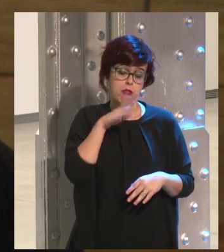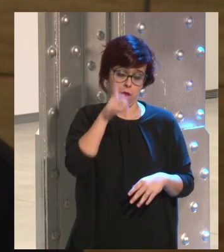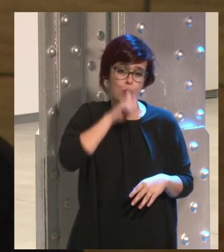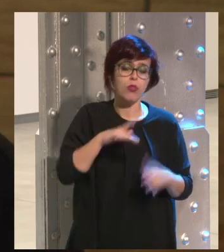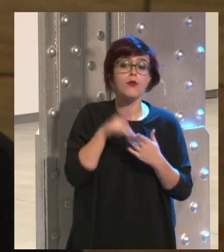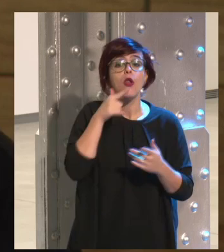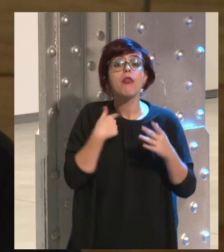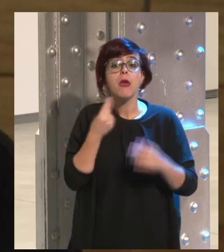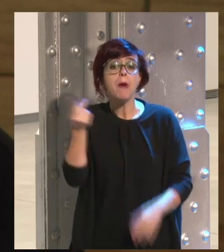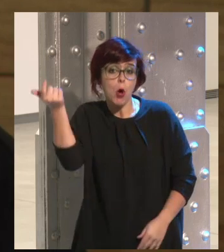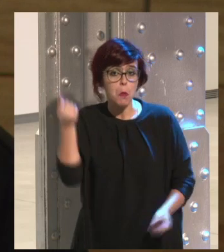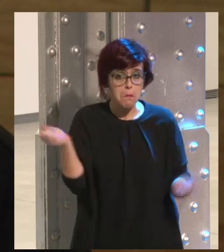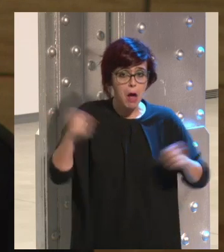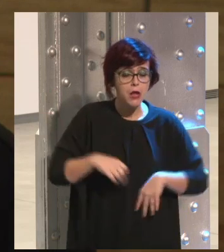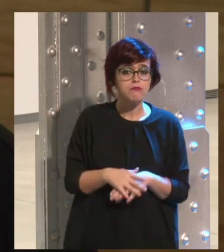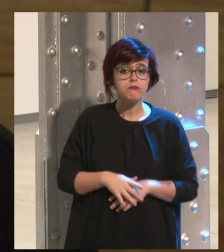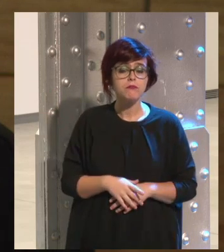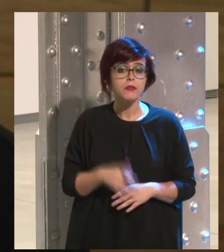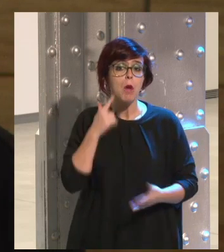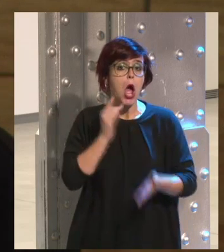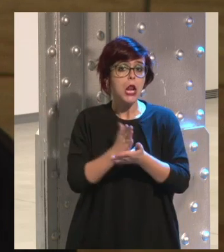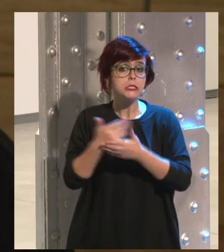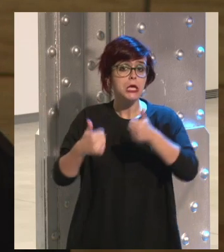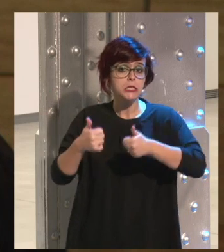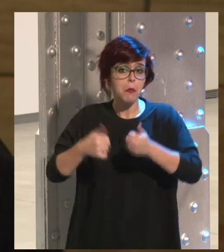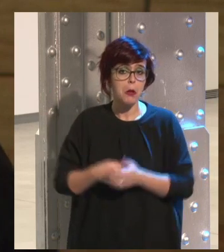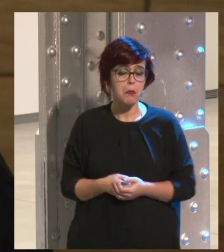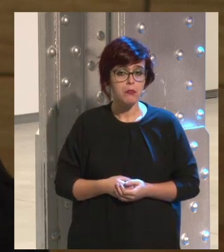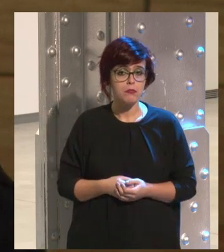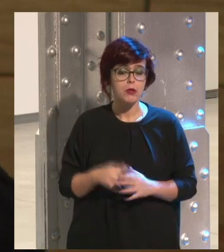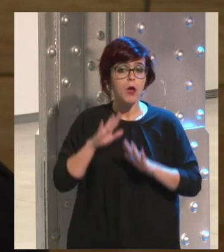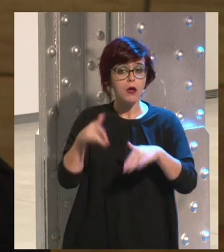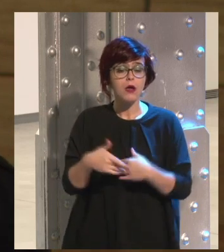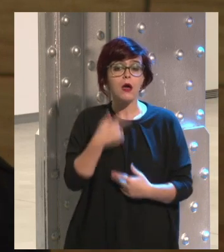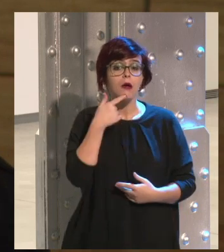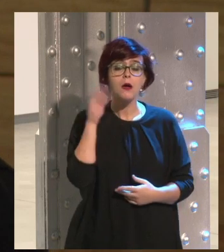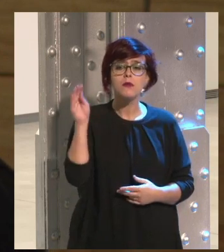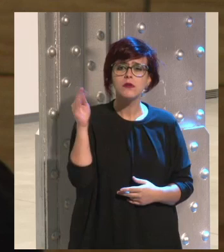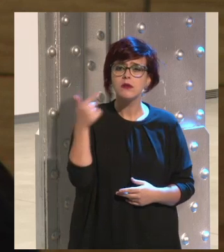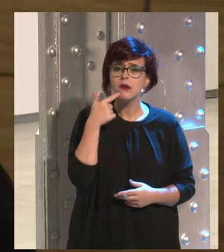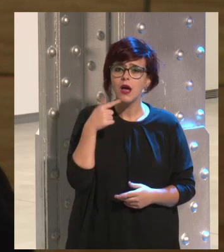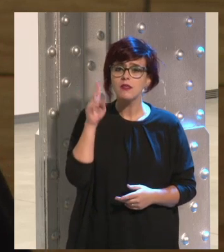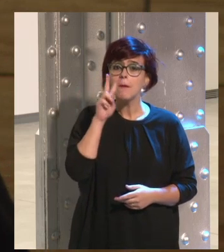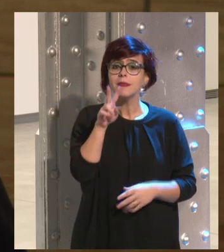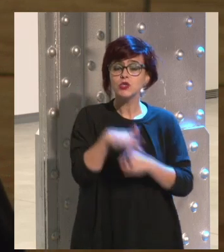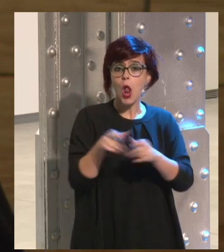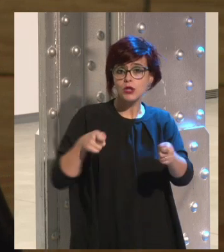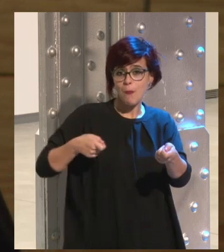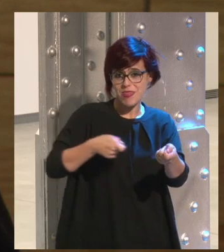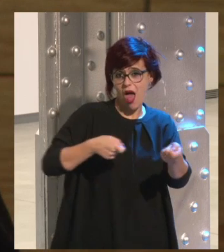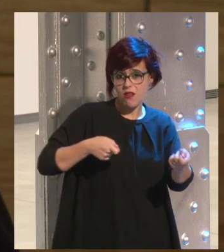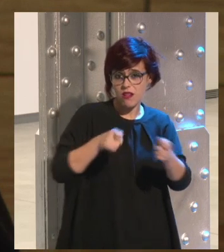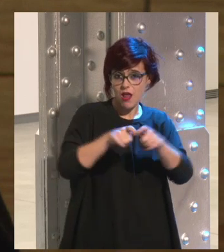me voy a clase que tengo un examen. Llegaba a casa y decía, oye, ¿te han visto en los billares?